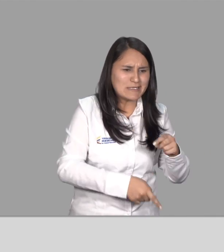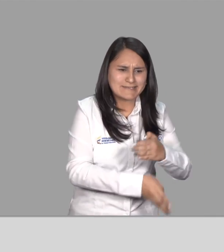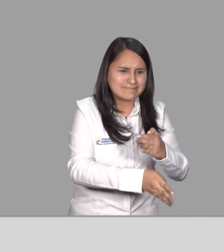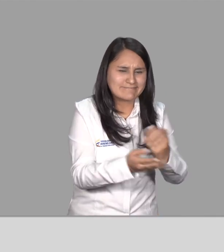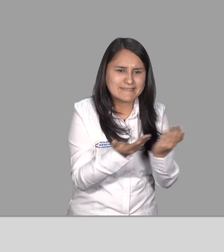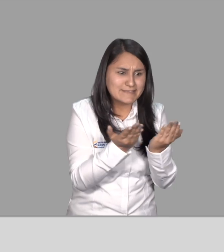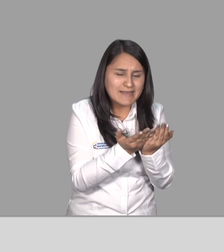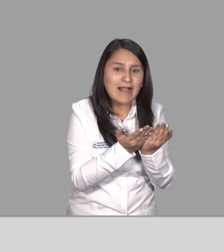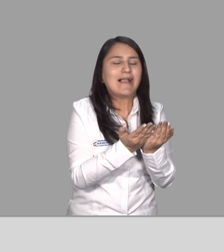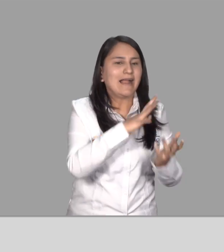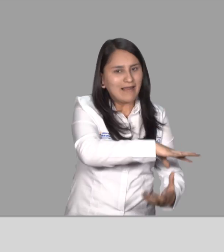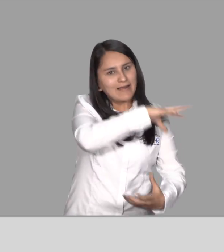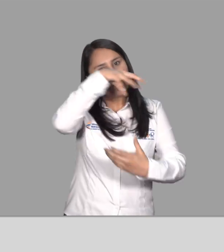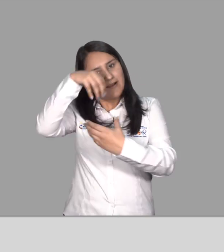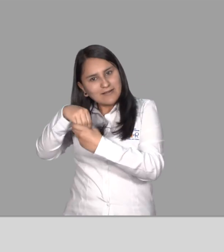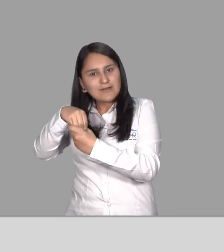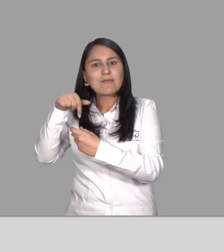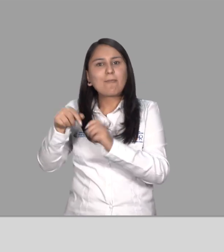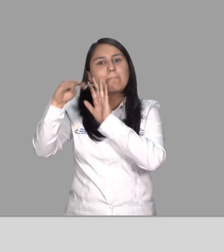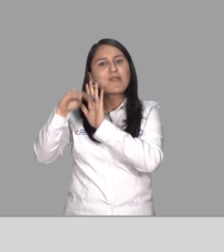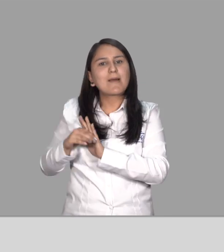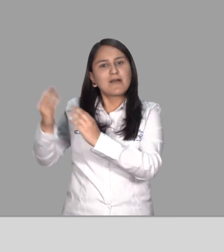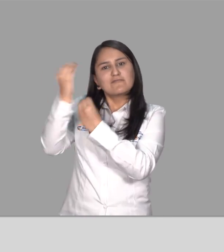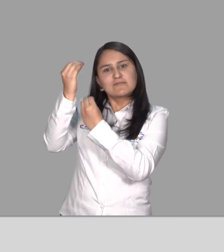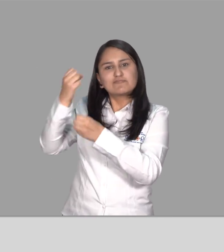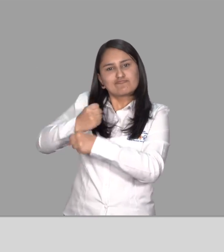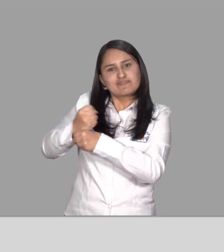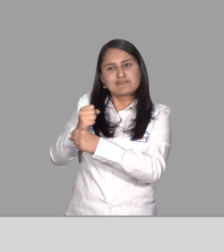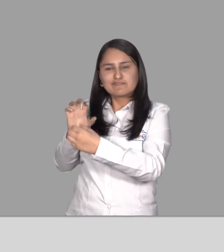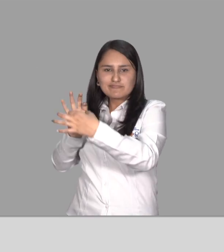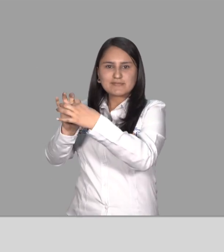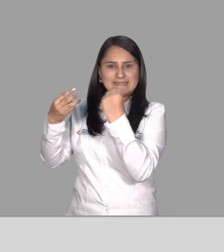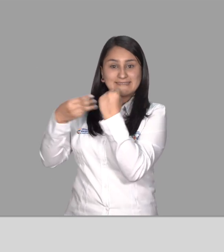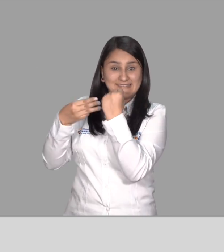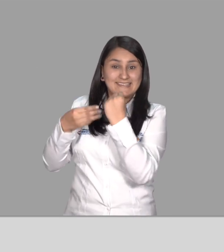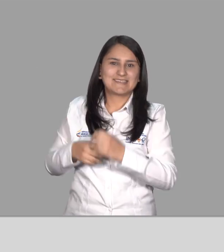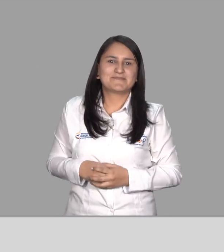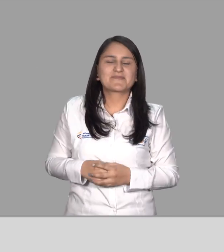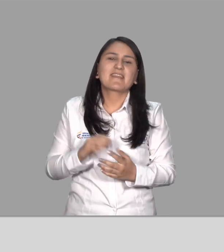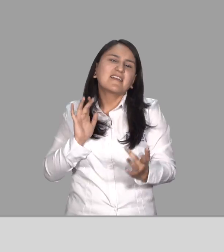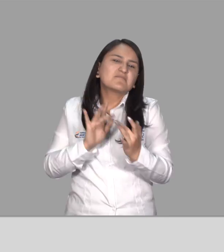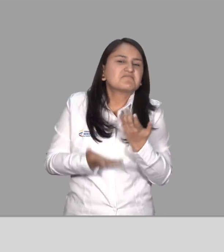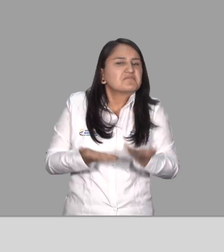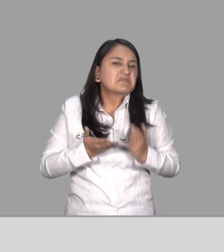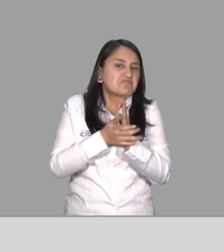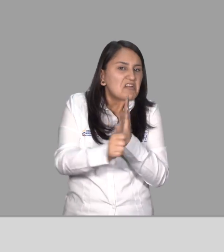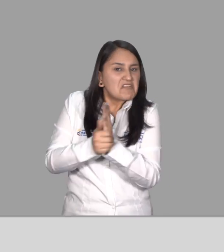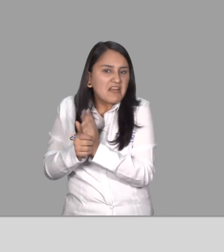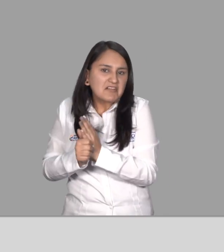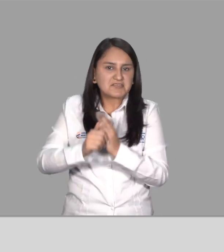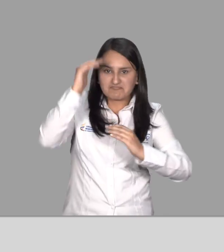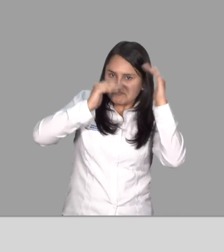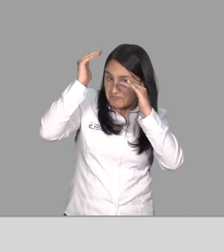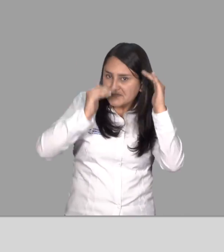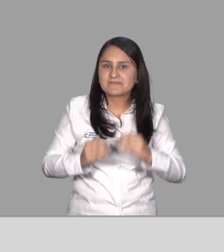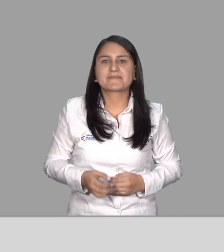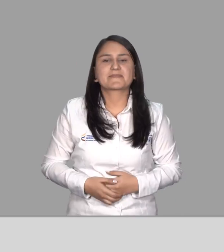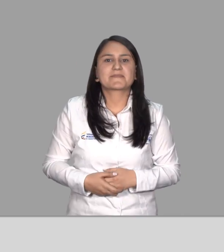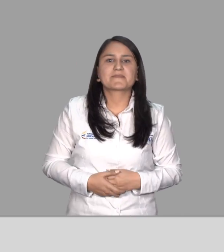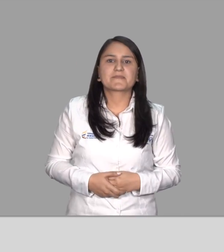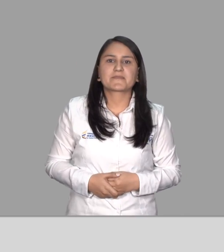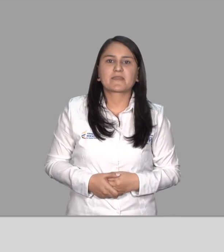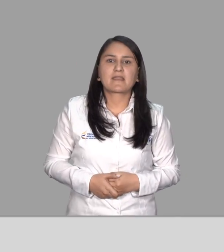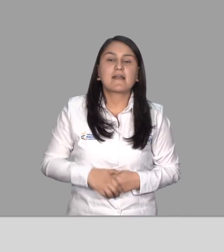educación media técnica Se incluyen en programas de formación laboral con el SENA De acuerdo con sus habilidades y competencias